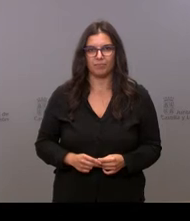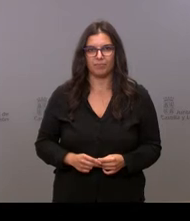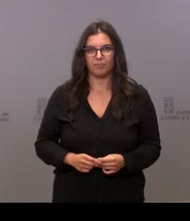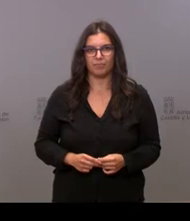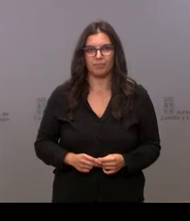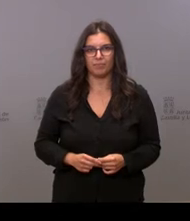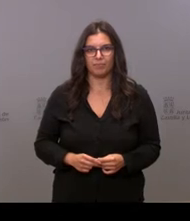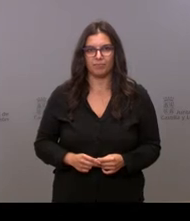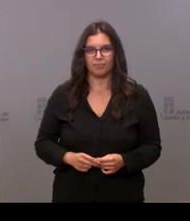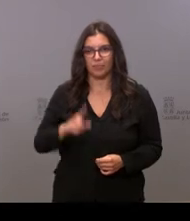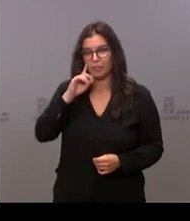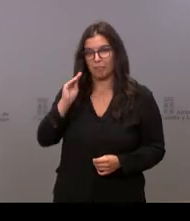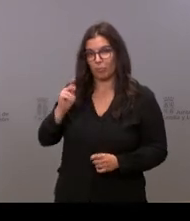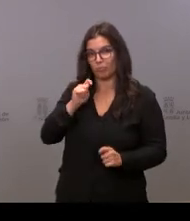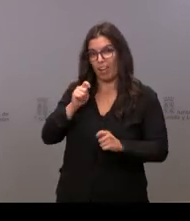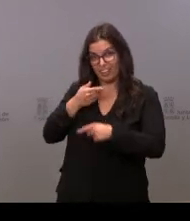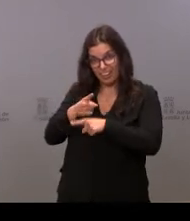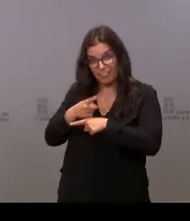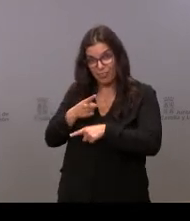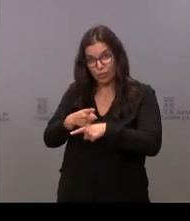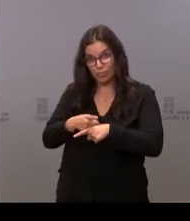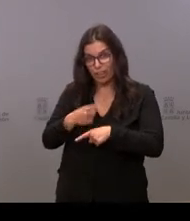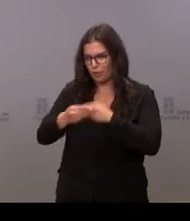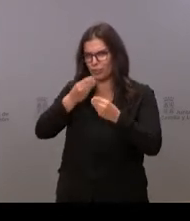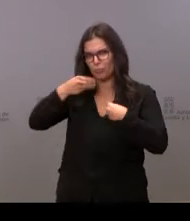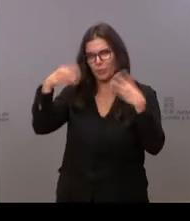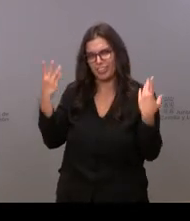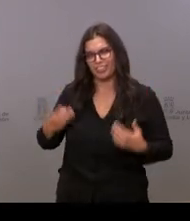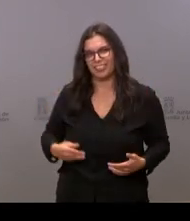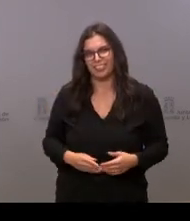Muchos nervios, ¿no? Bueno, pues lo ha hecho fenomenal usted.